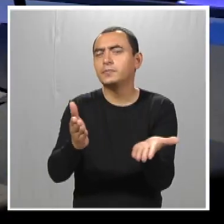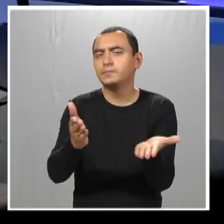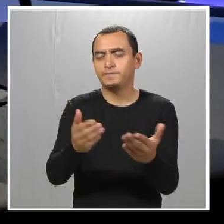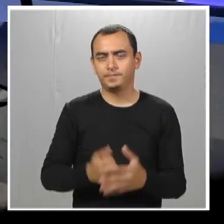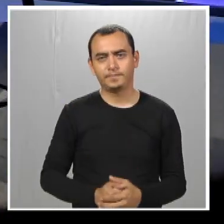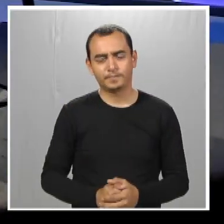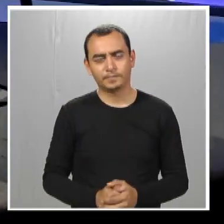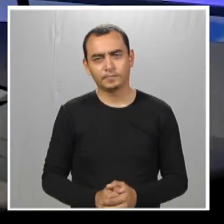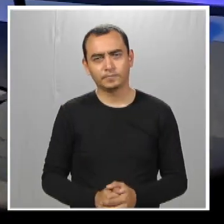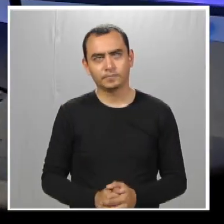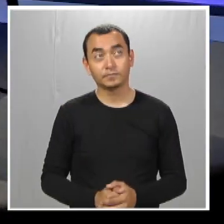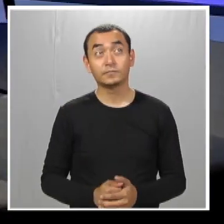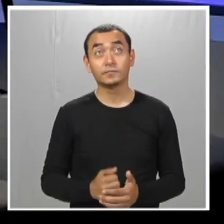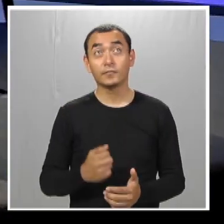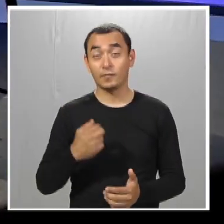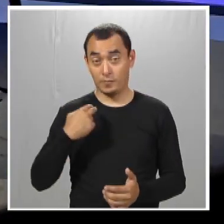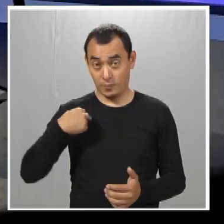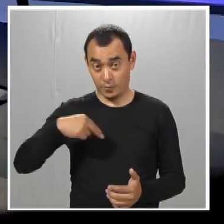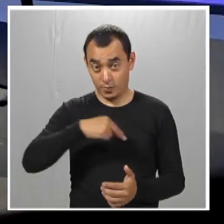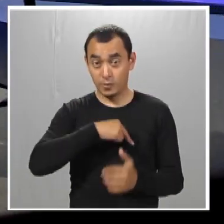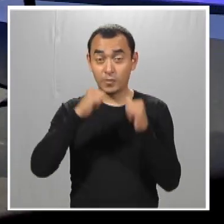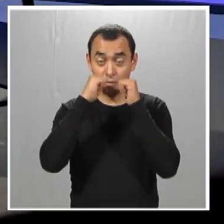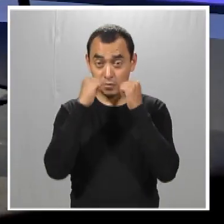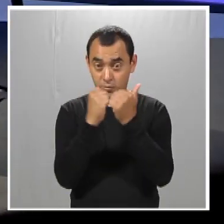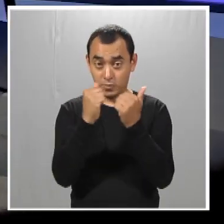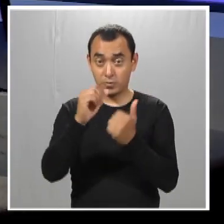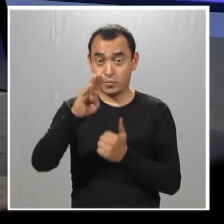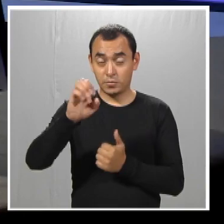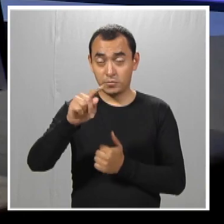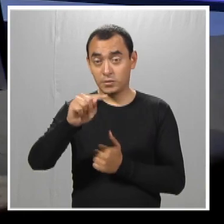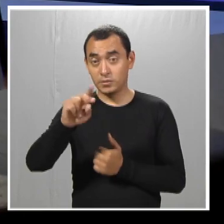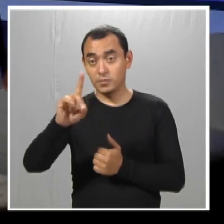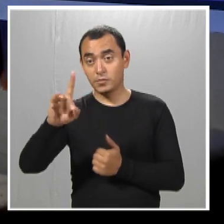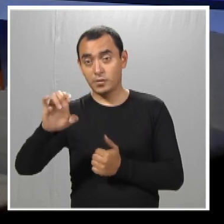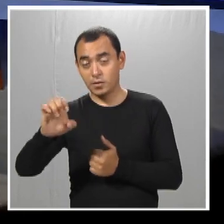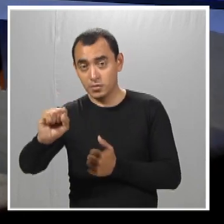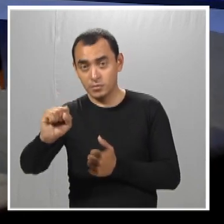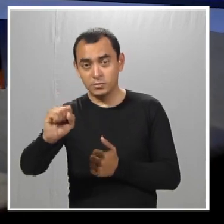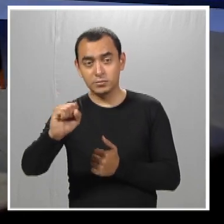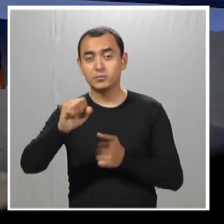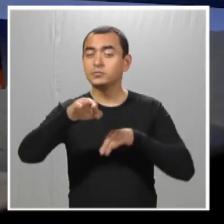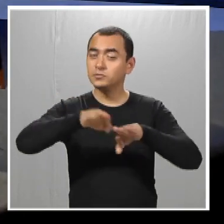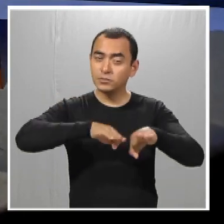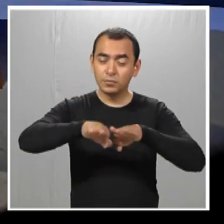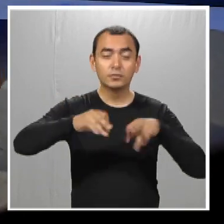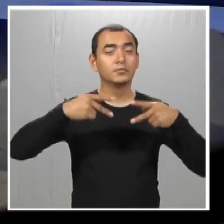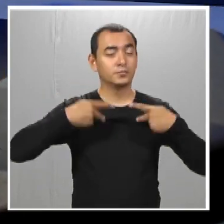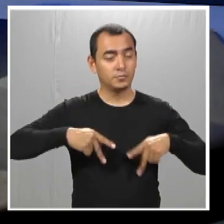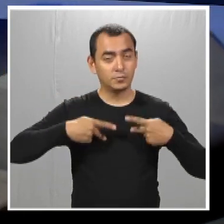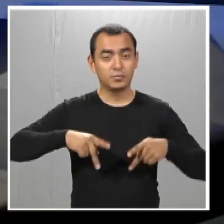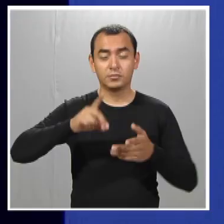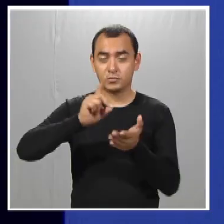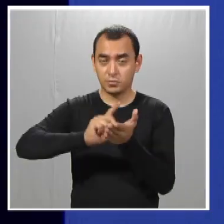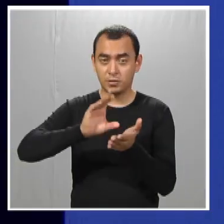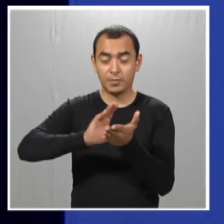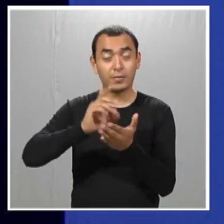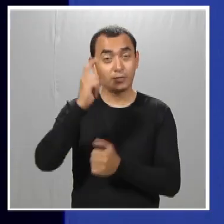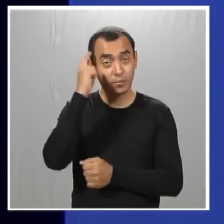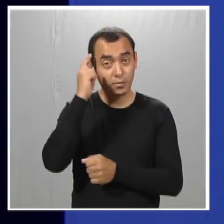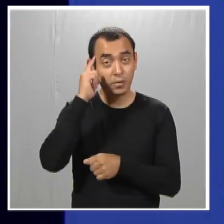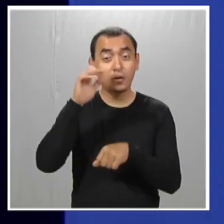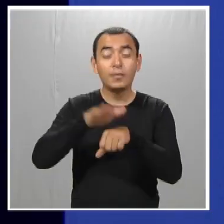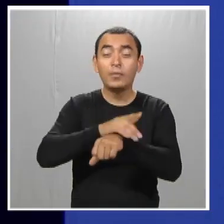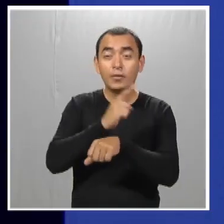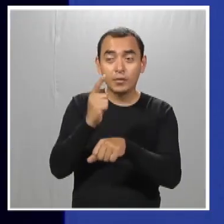¿Qué discapacidades? Nosotros, Best Buddies, trabajamos con discapacidad intelectual, propiamente, porque como